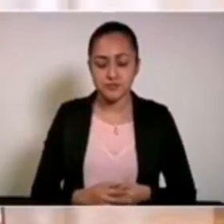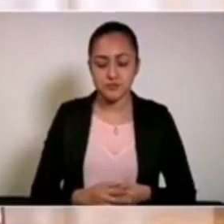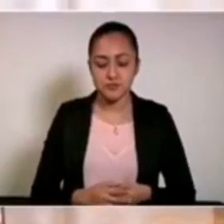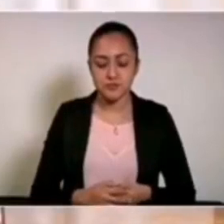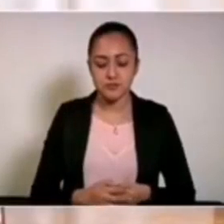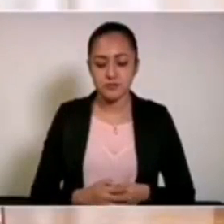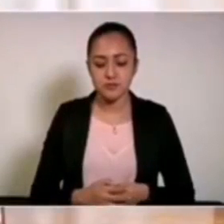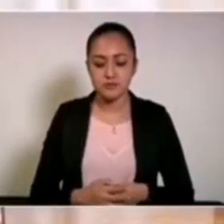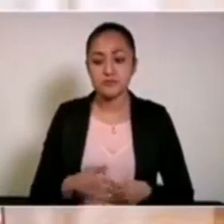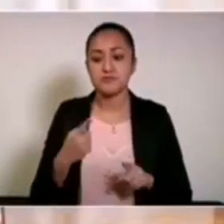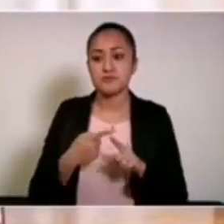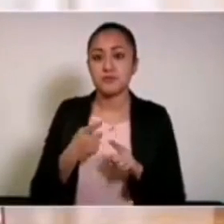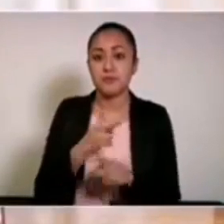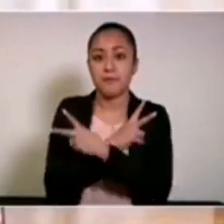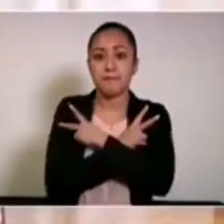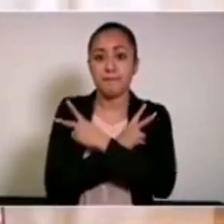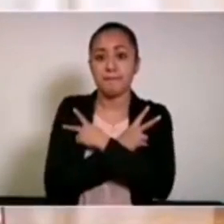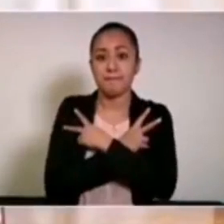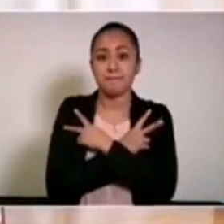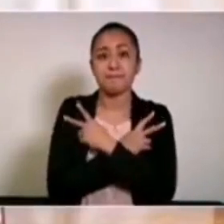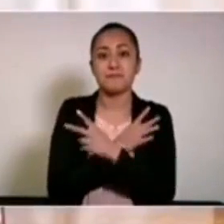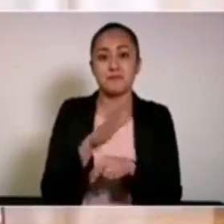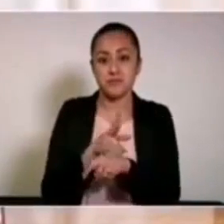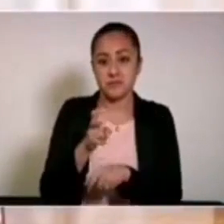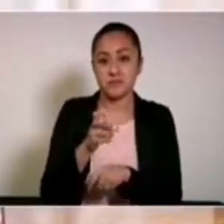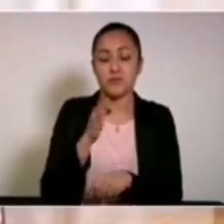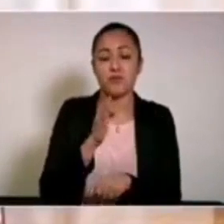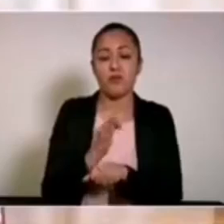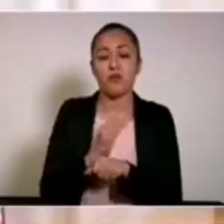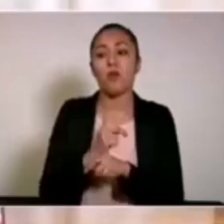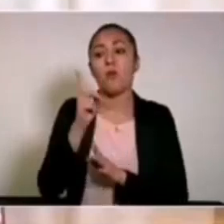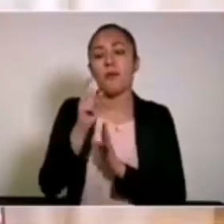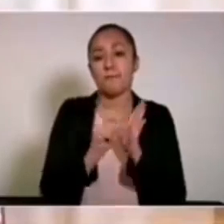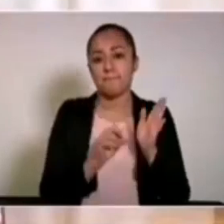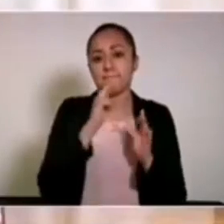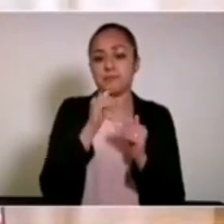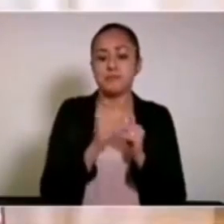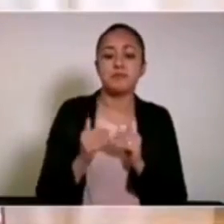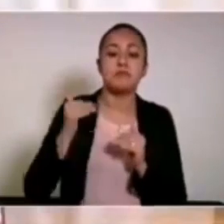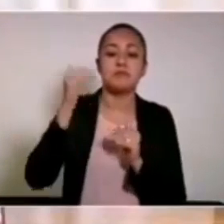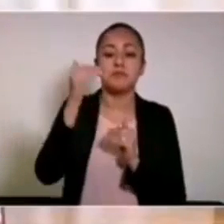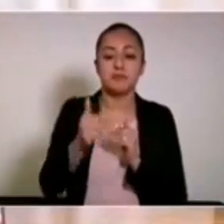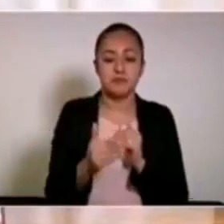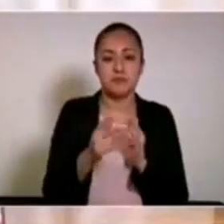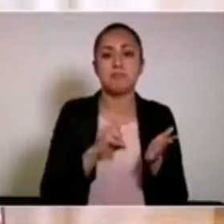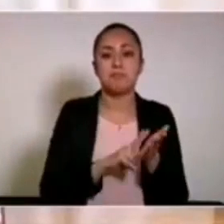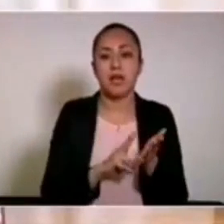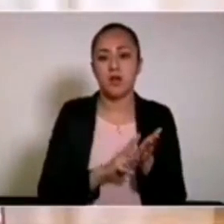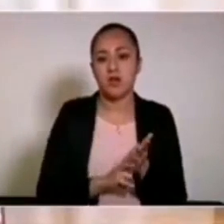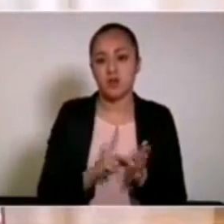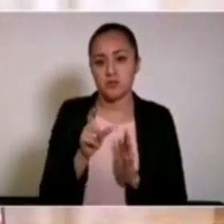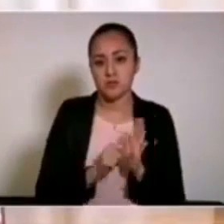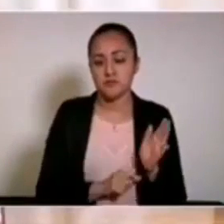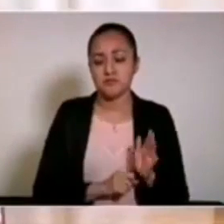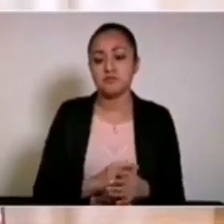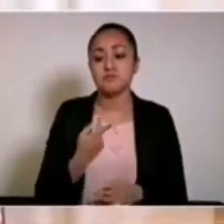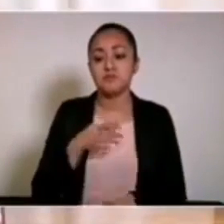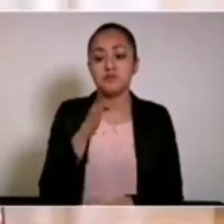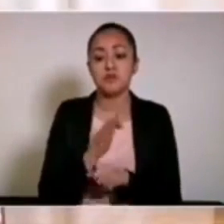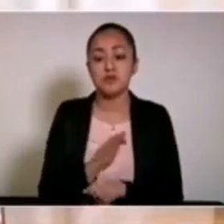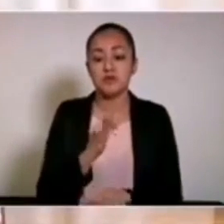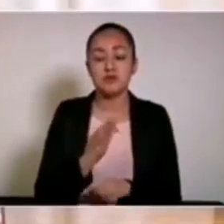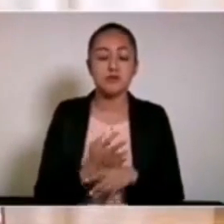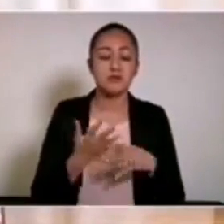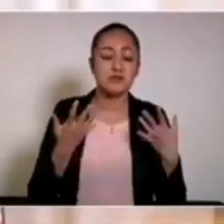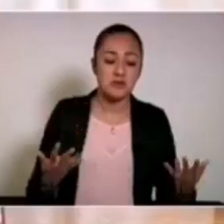las vacaciones. Por eso hoy va a un mes, pero con la circunstancia de que